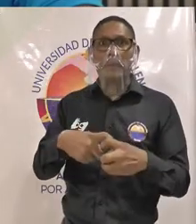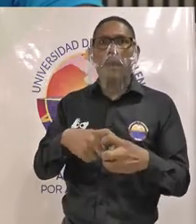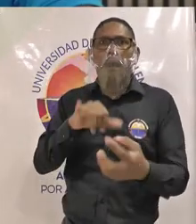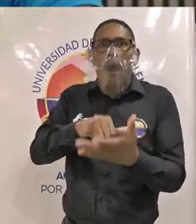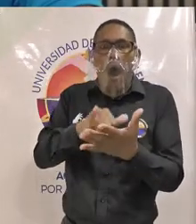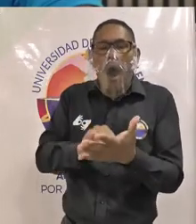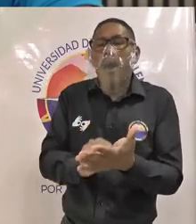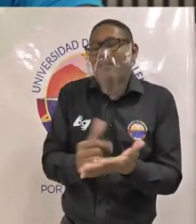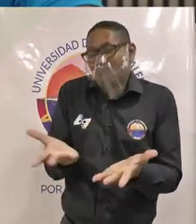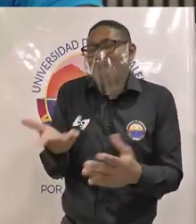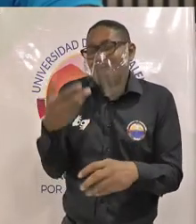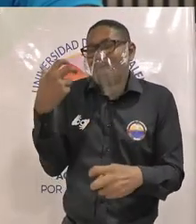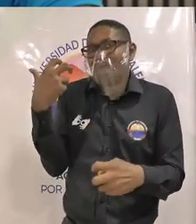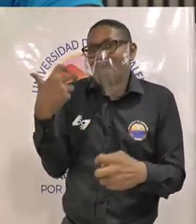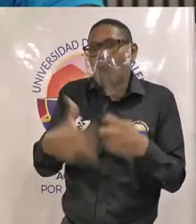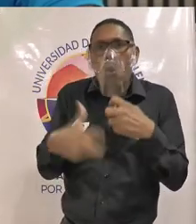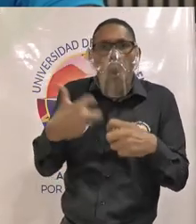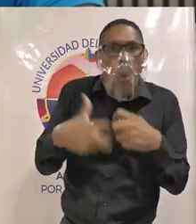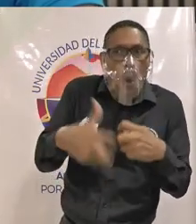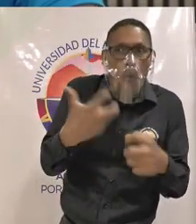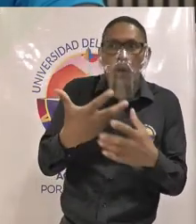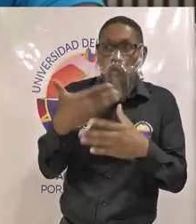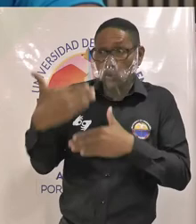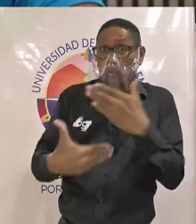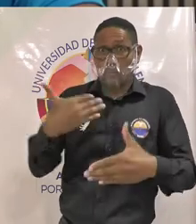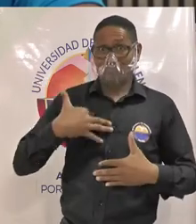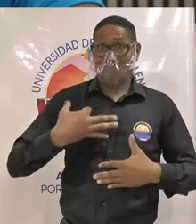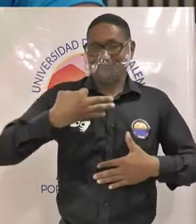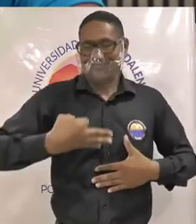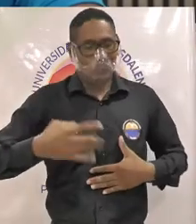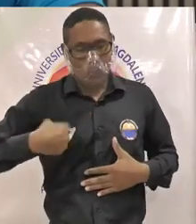obviamente que no se realice el debido proceso